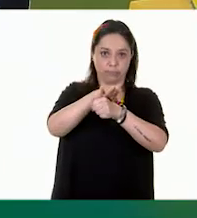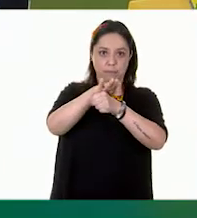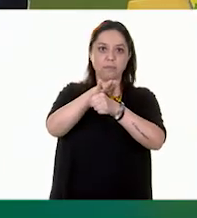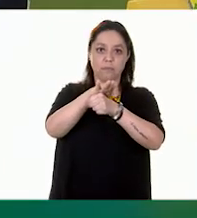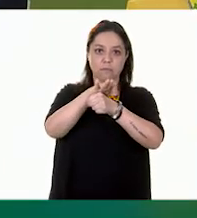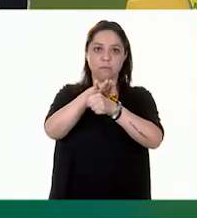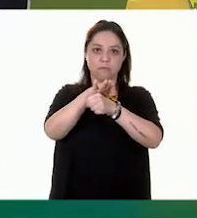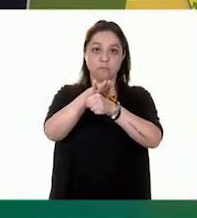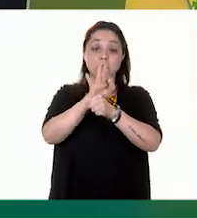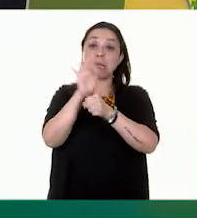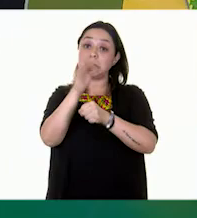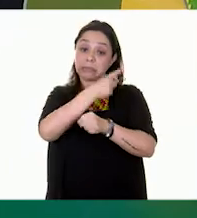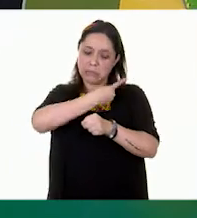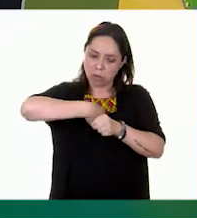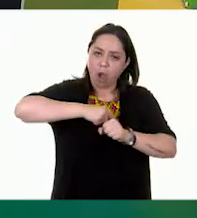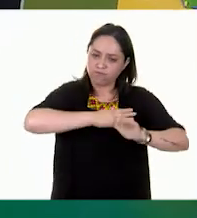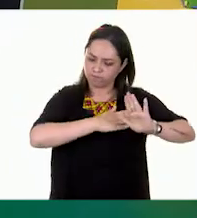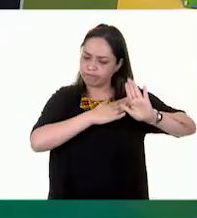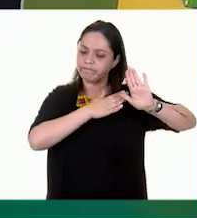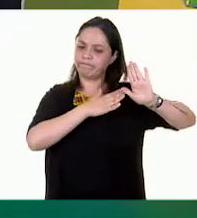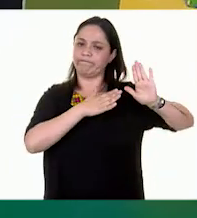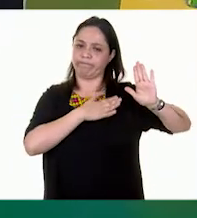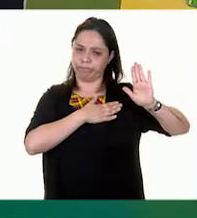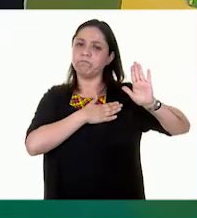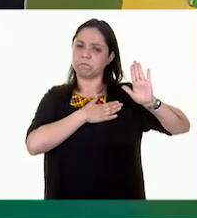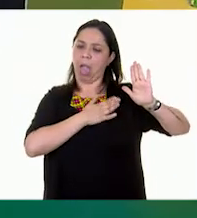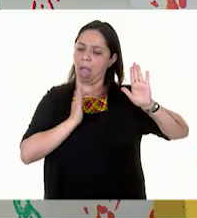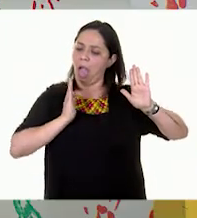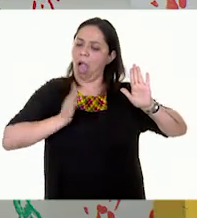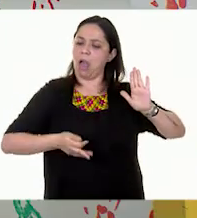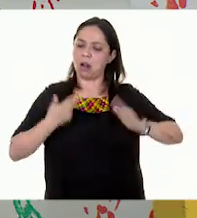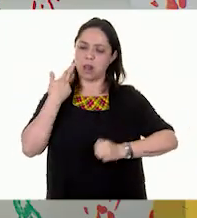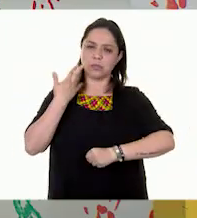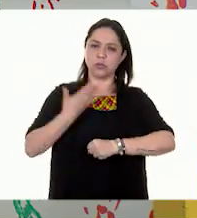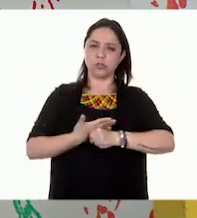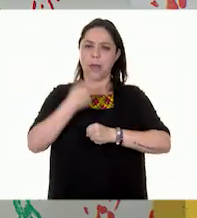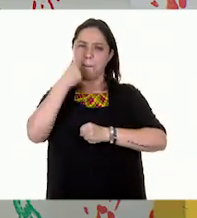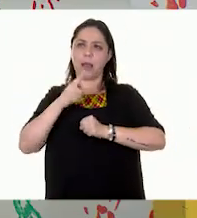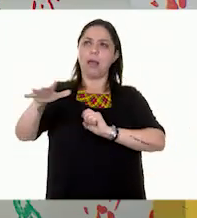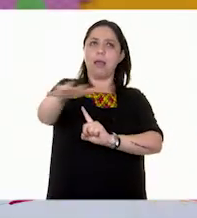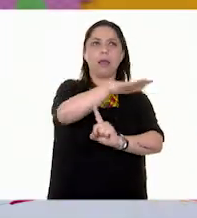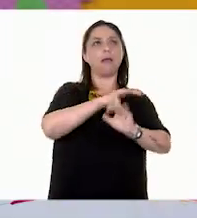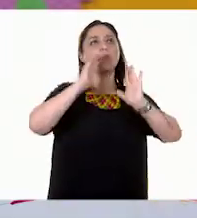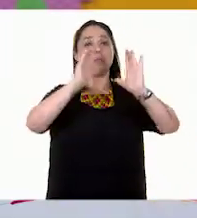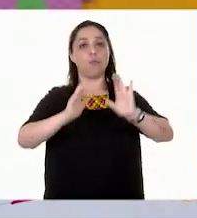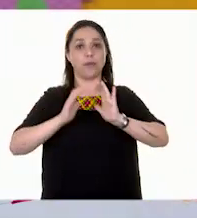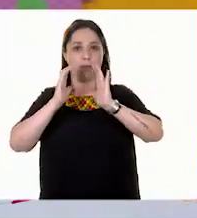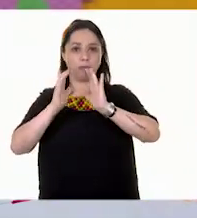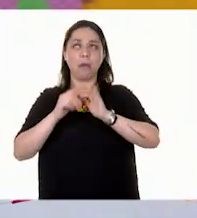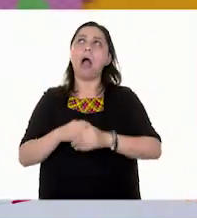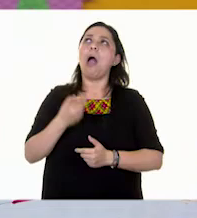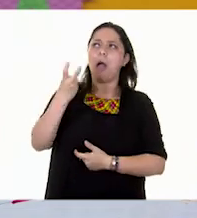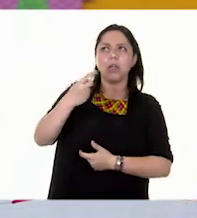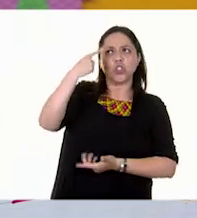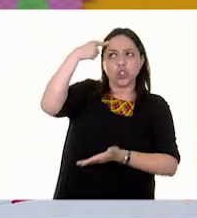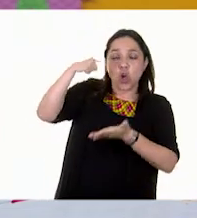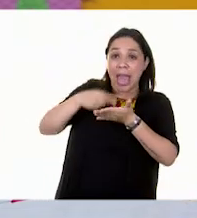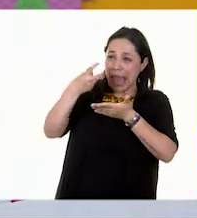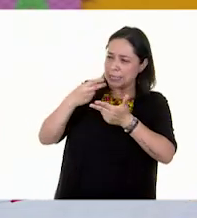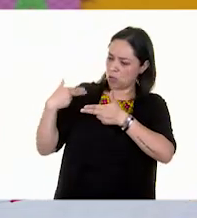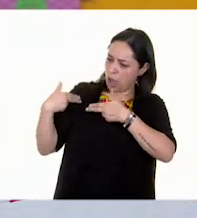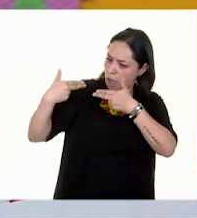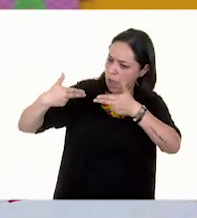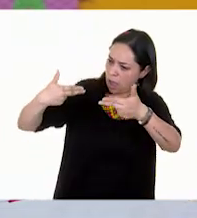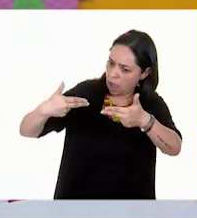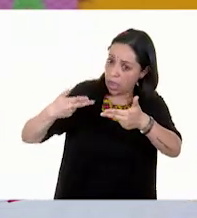somos comprometidos y responsables para el cuidado del medio ambiente. Sí, yo creo que esta idea del legado es muy, pero